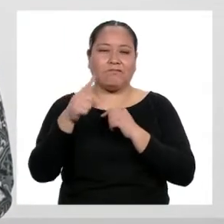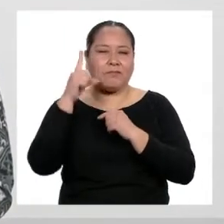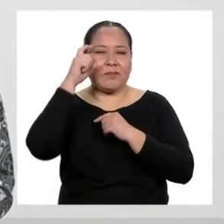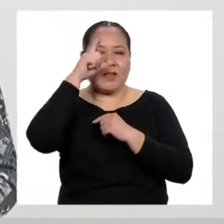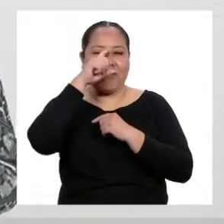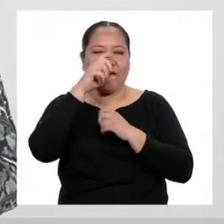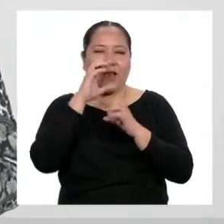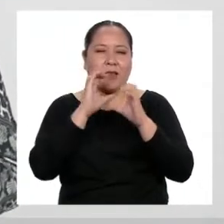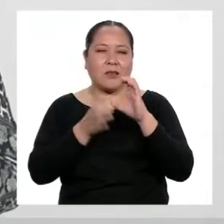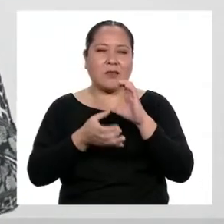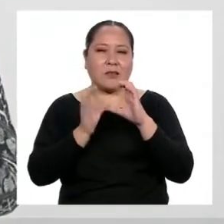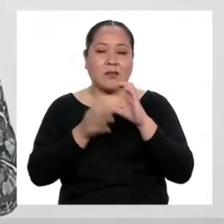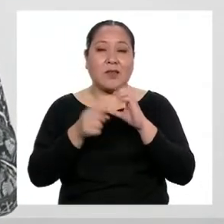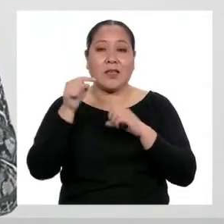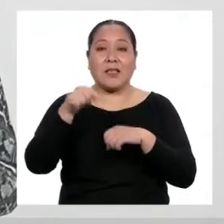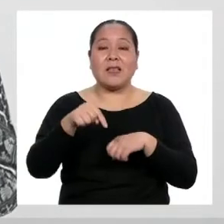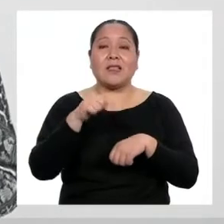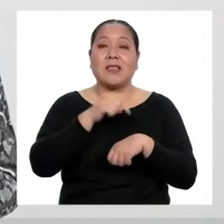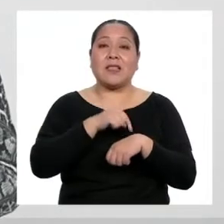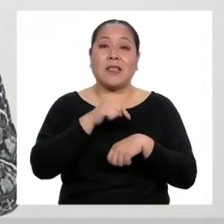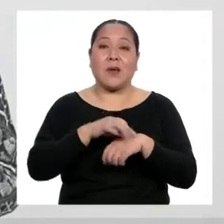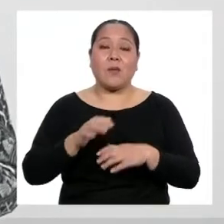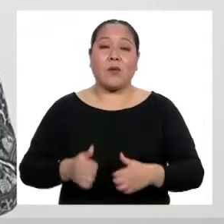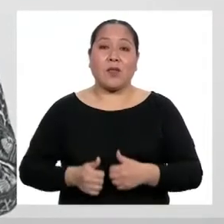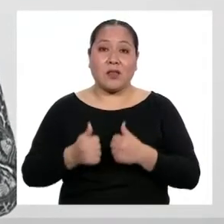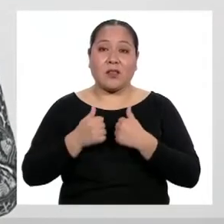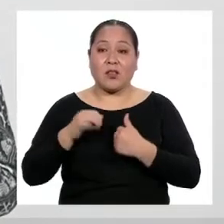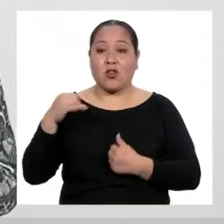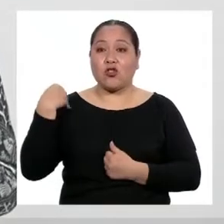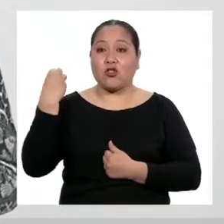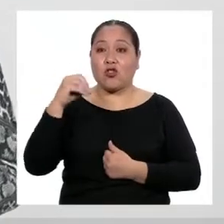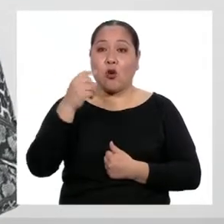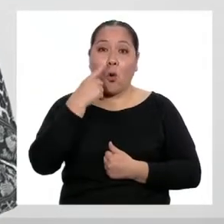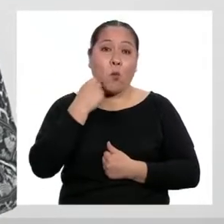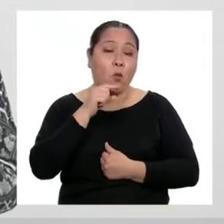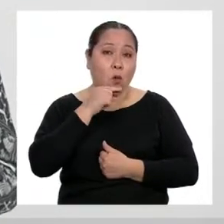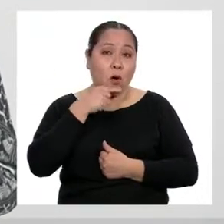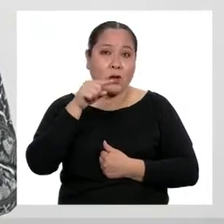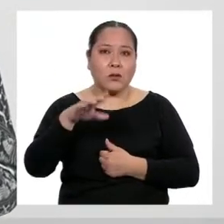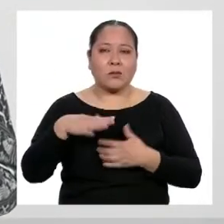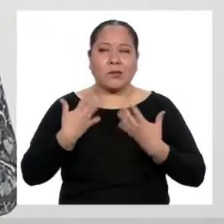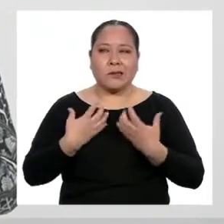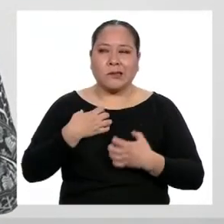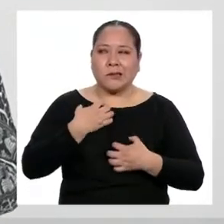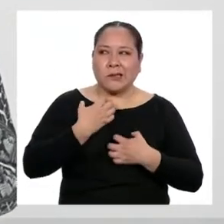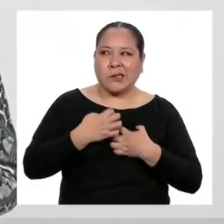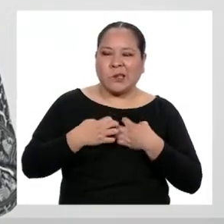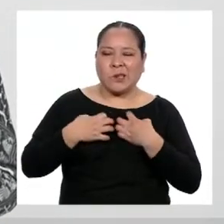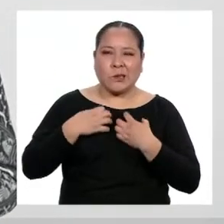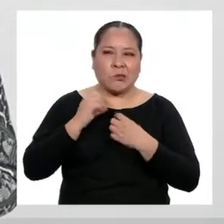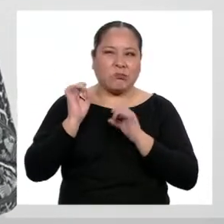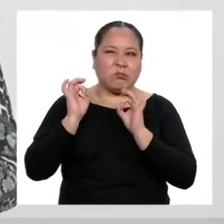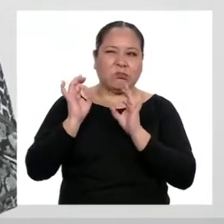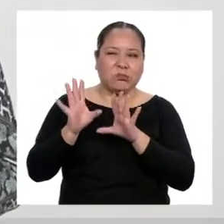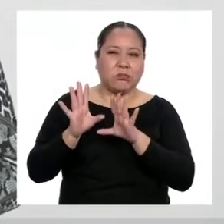negativamente. En esta etapa de la vida, las y los adolescentes pueden entrar en conflicto con las personas adultas, ya que